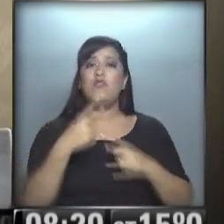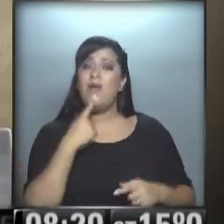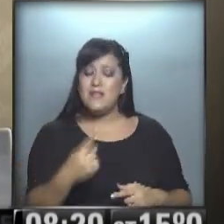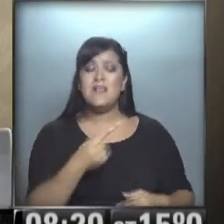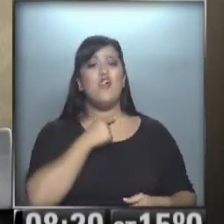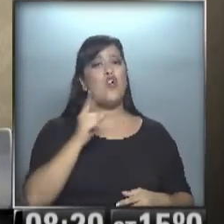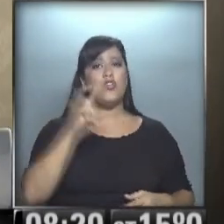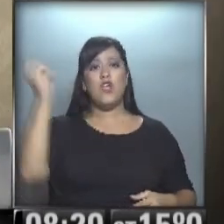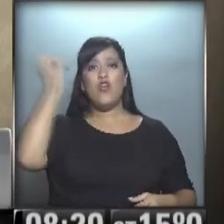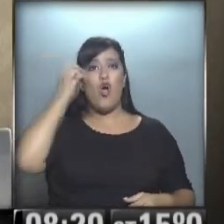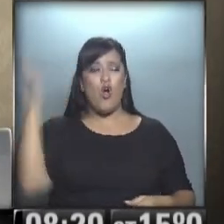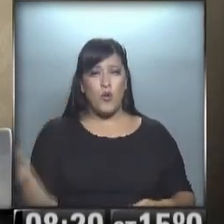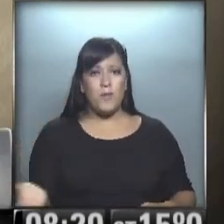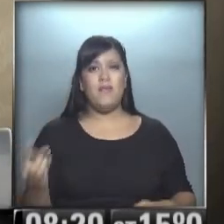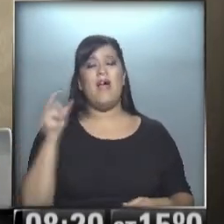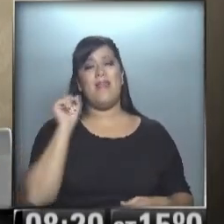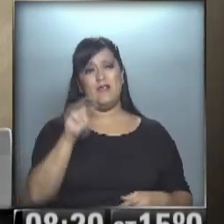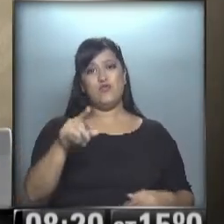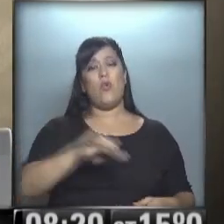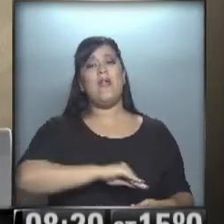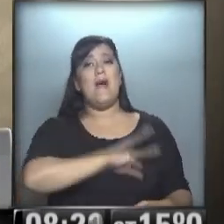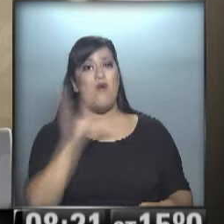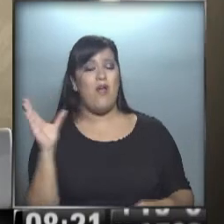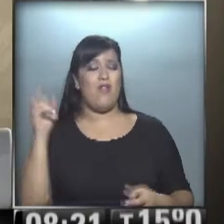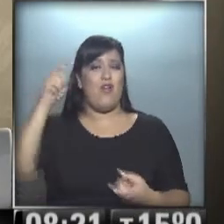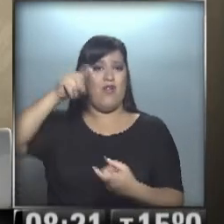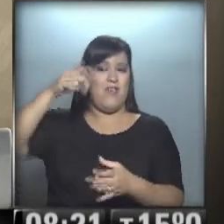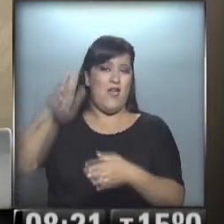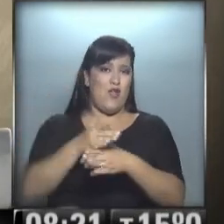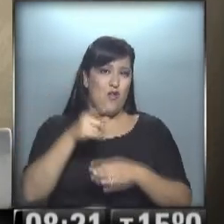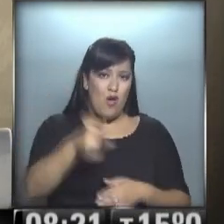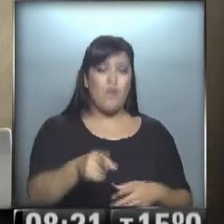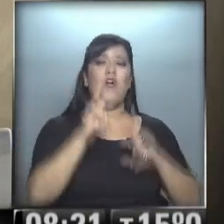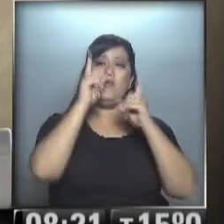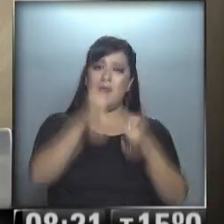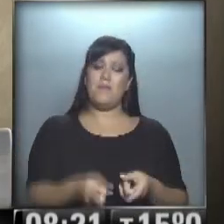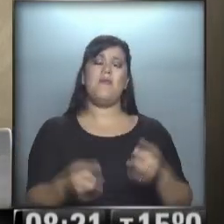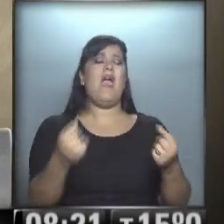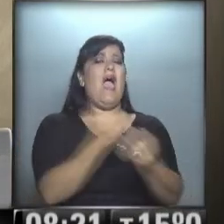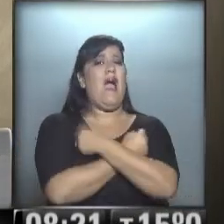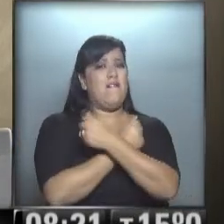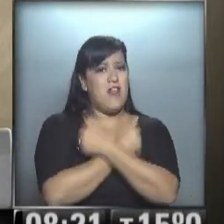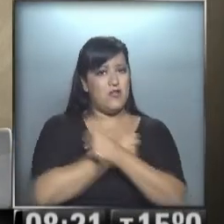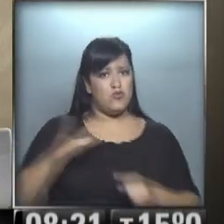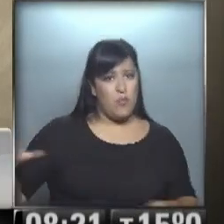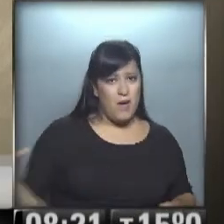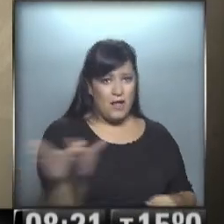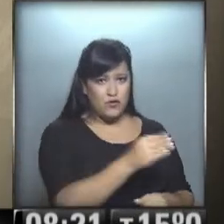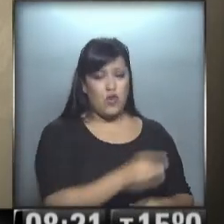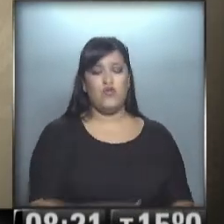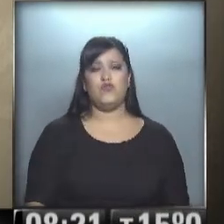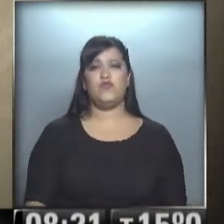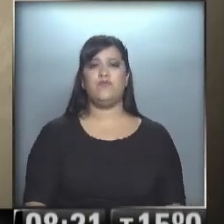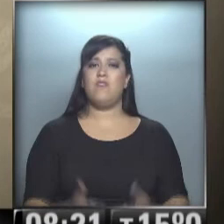olvidarme de su enamorado, de su camarada del alma, y envío a sus familiares un abrazo respetuoso y